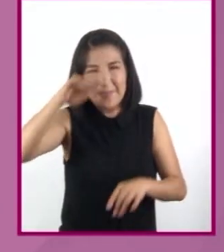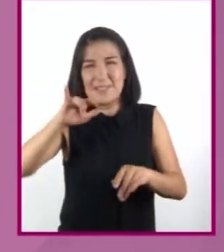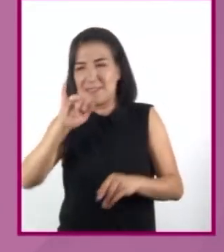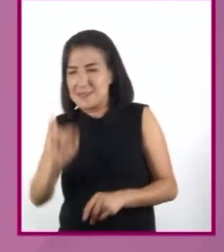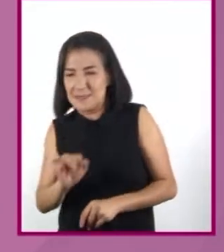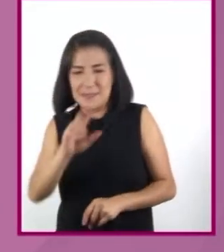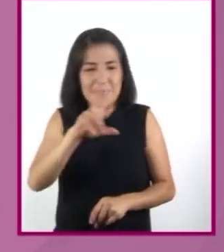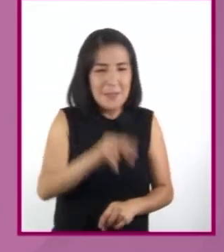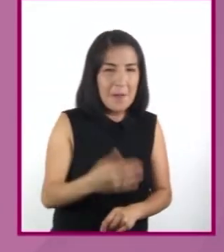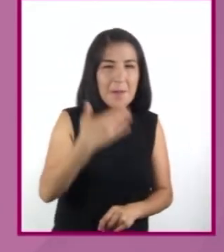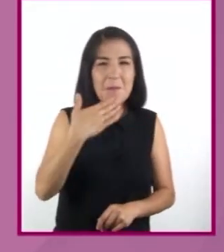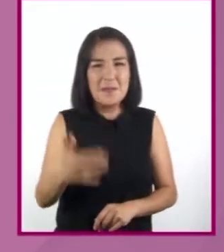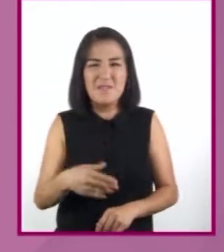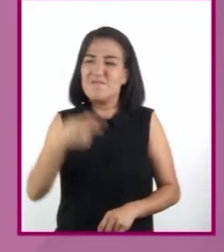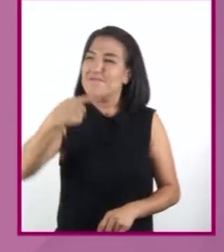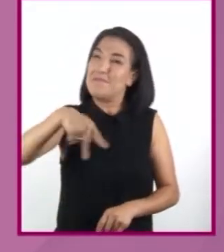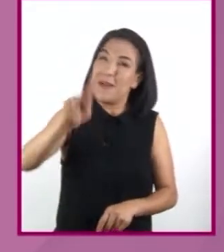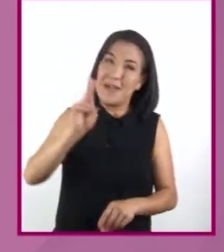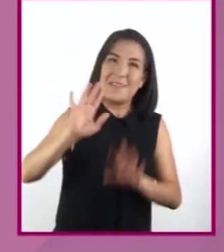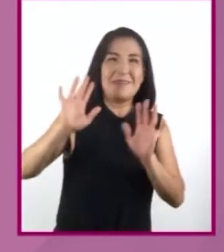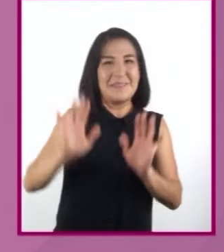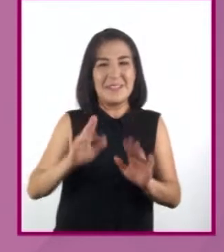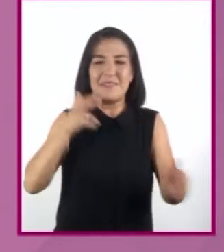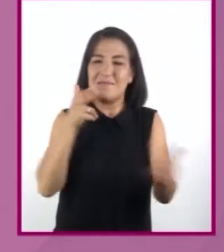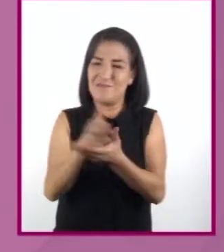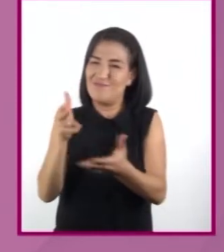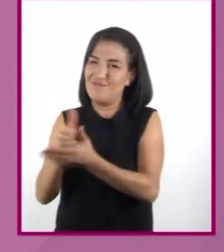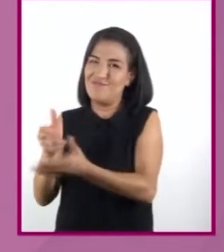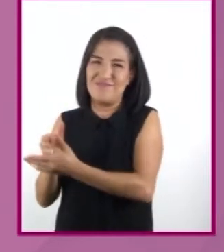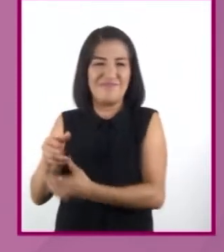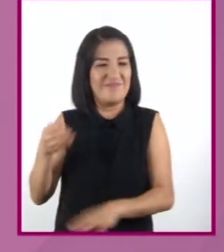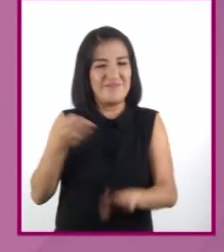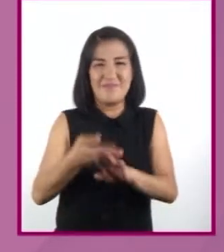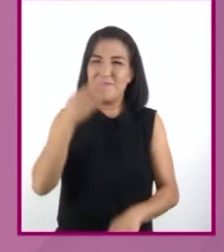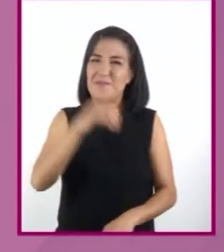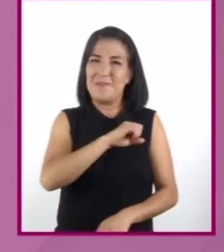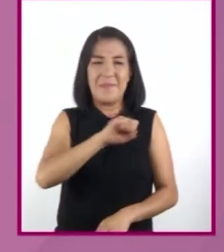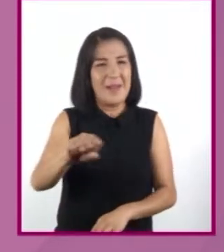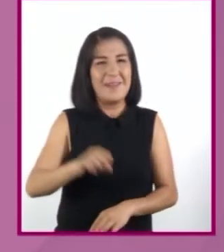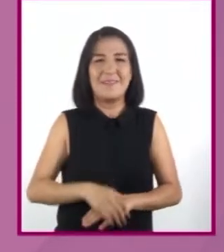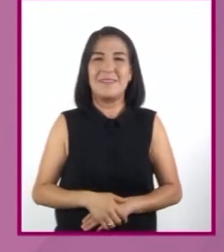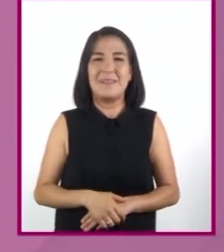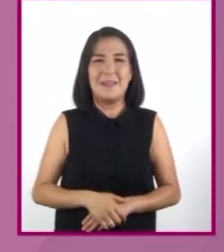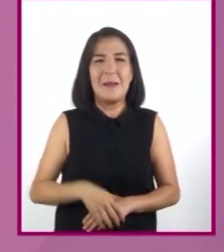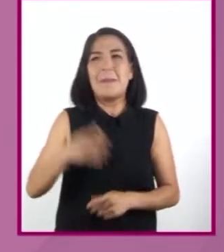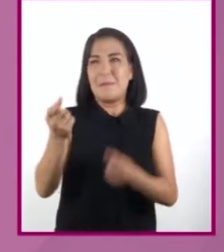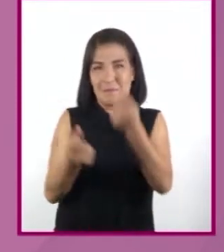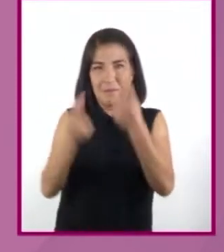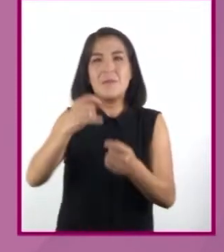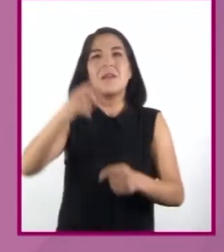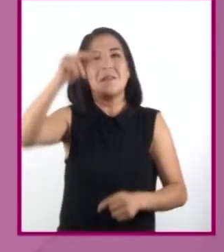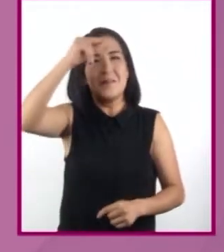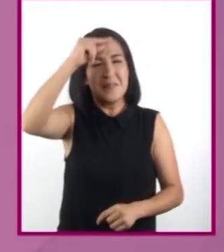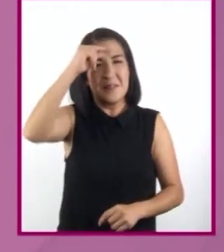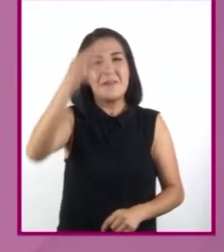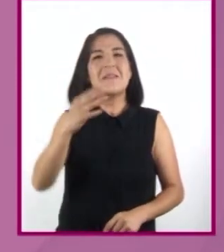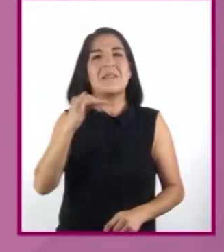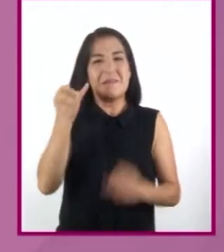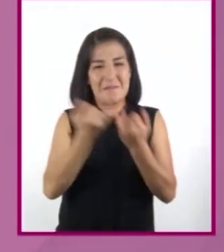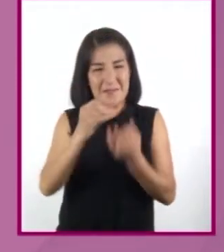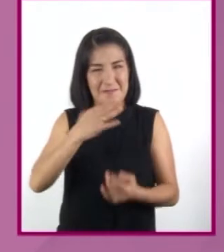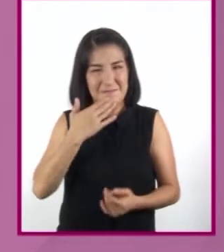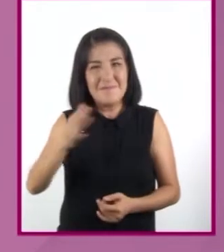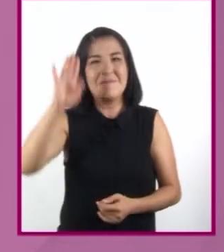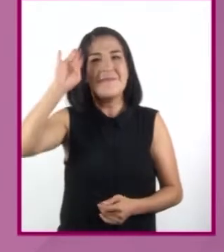Aunque me he topado con ciertos criminales, mis antagonistas, también inteligentes, pero dedican su